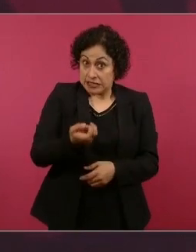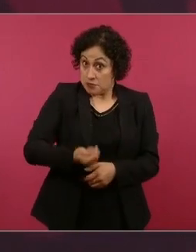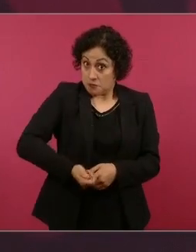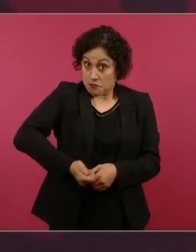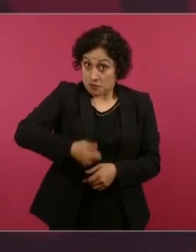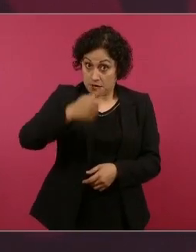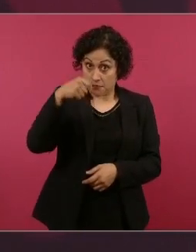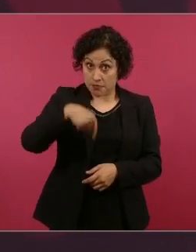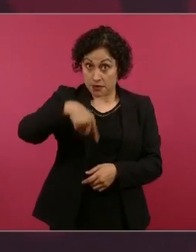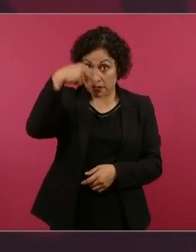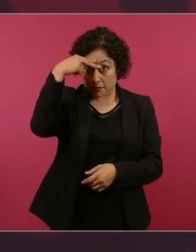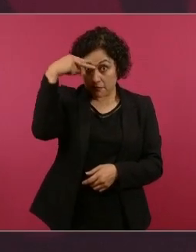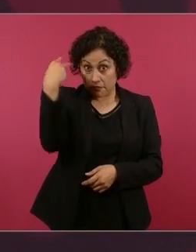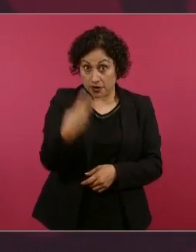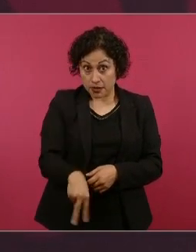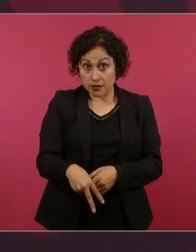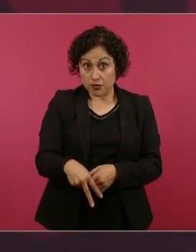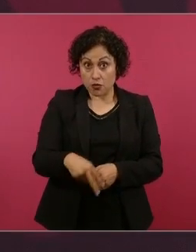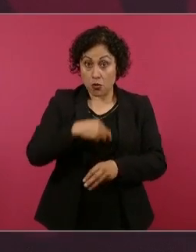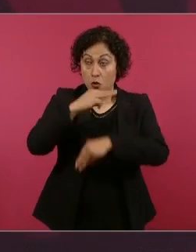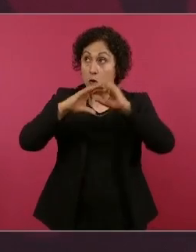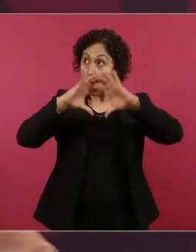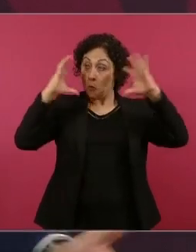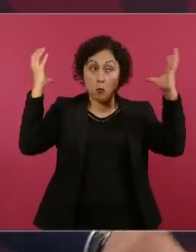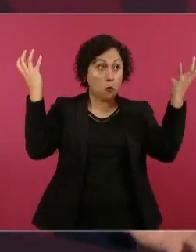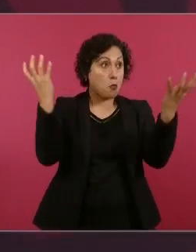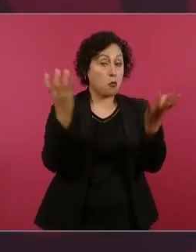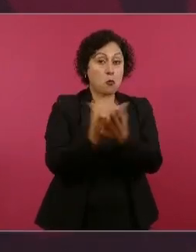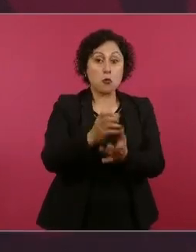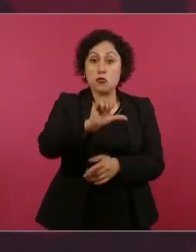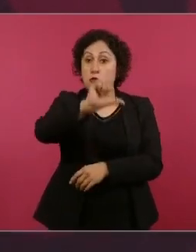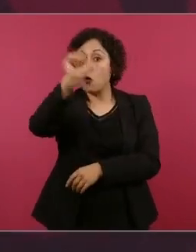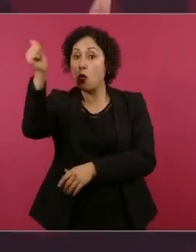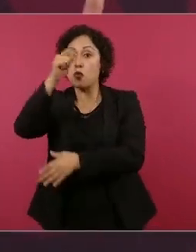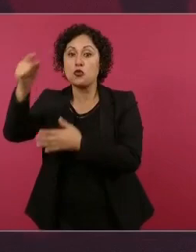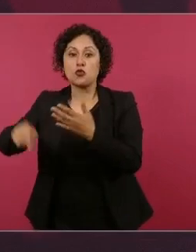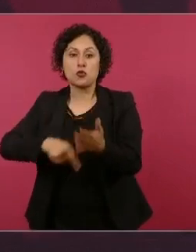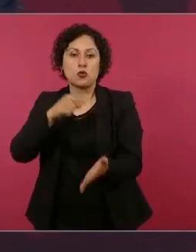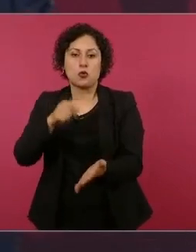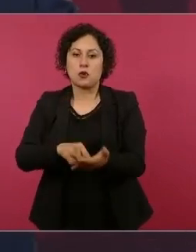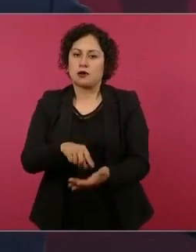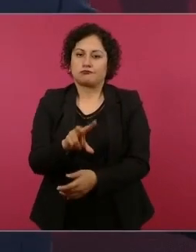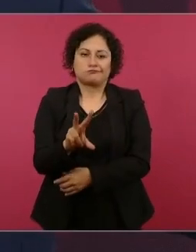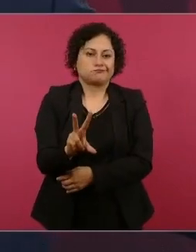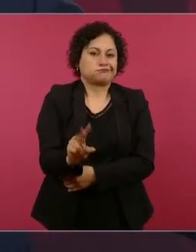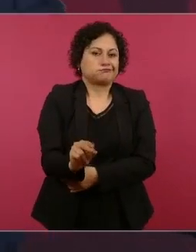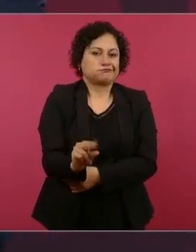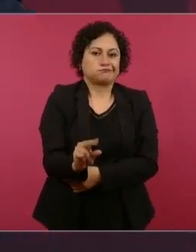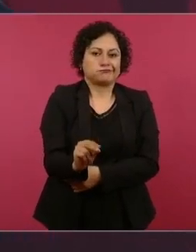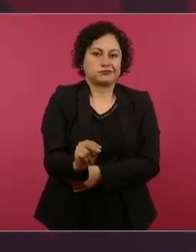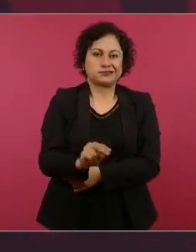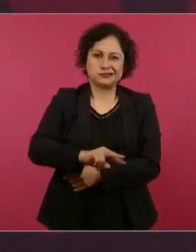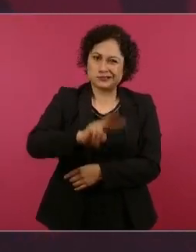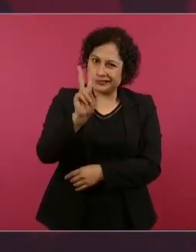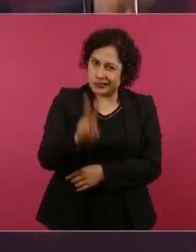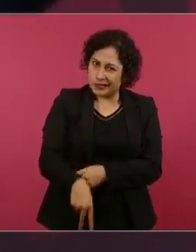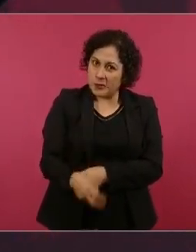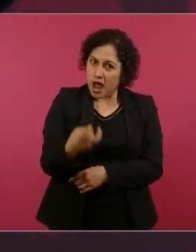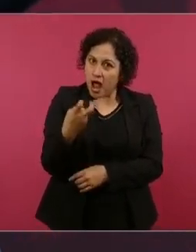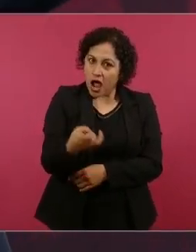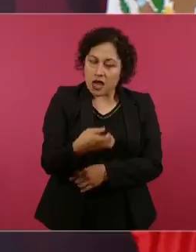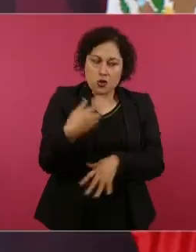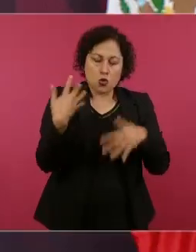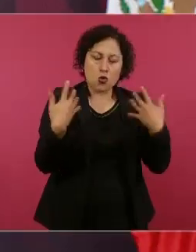porque era